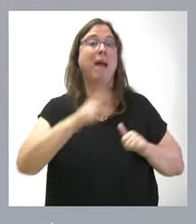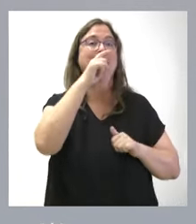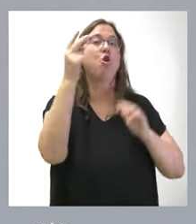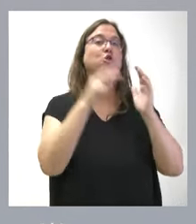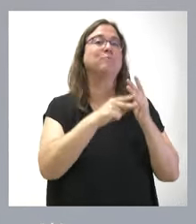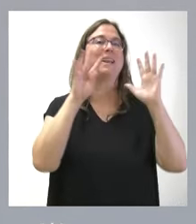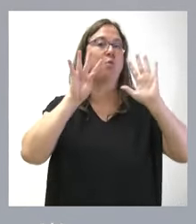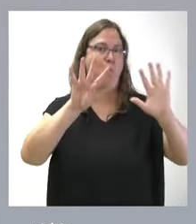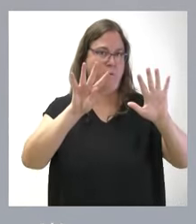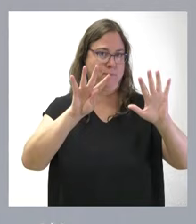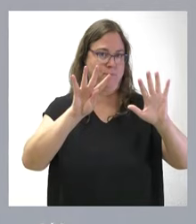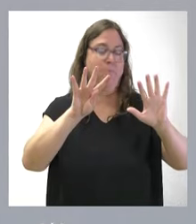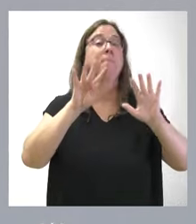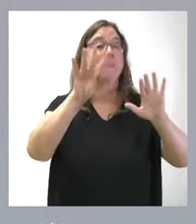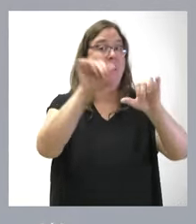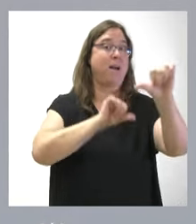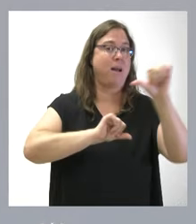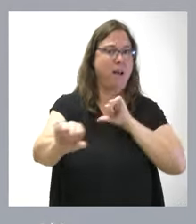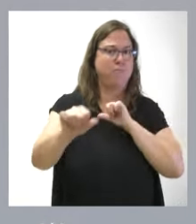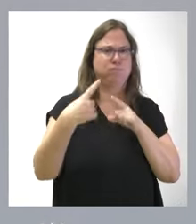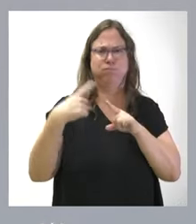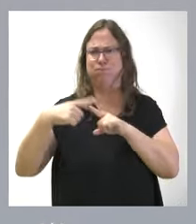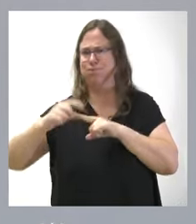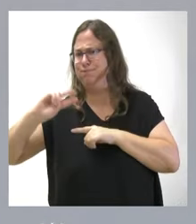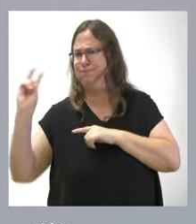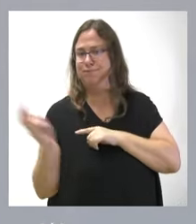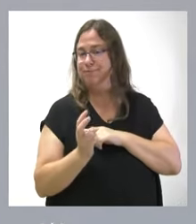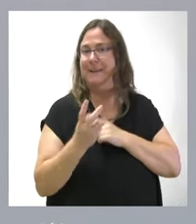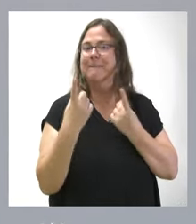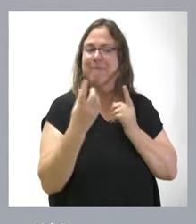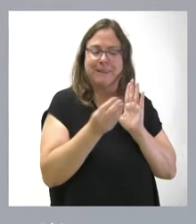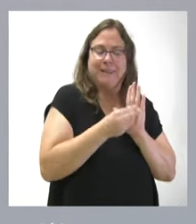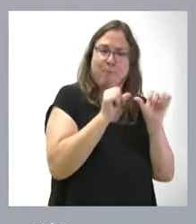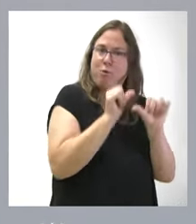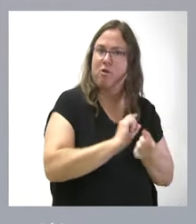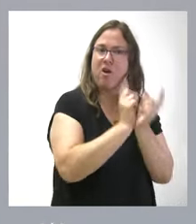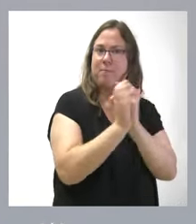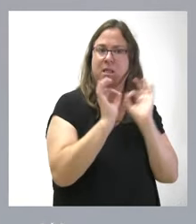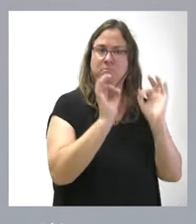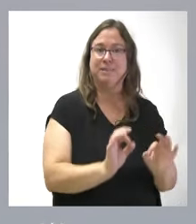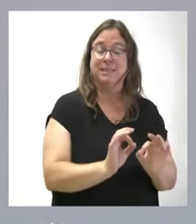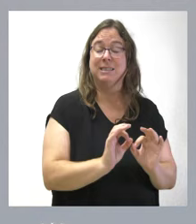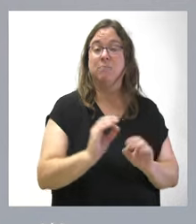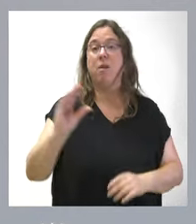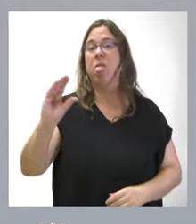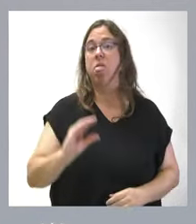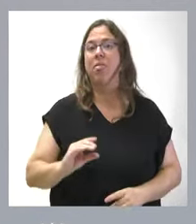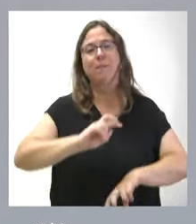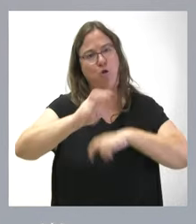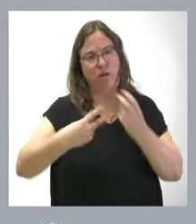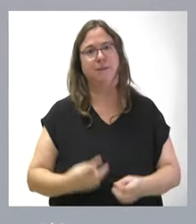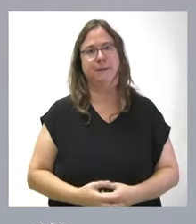y desde entonces han pasado muchas cosas que no han sido tenidas en cuenta en el modelo y, por tanto, esa infrafinanciación tiene que ser corregida.